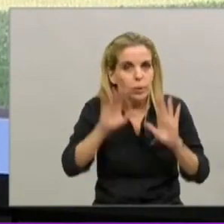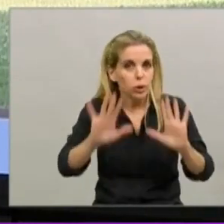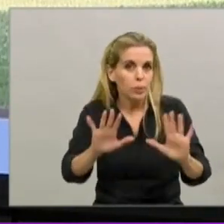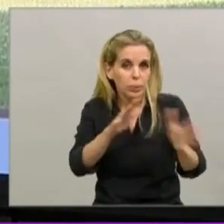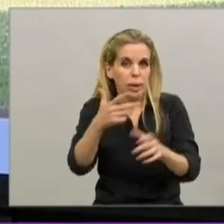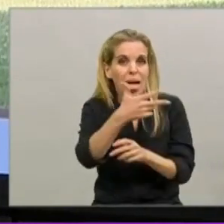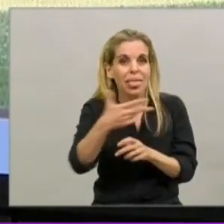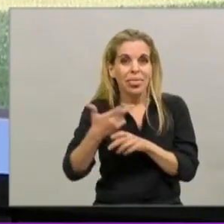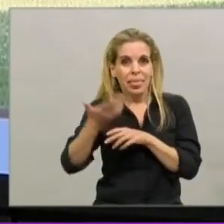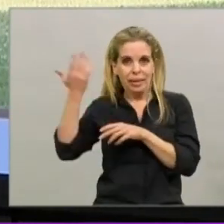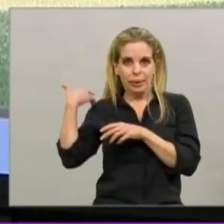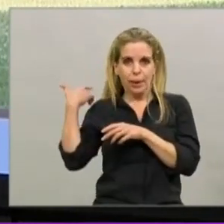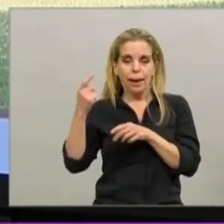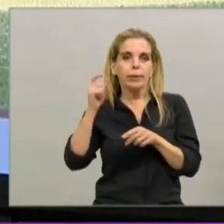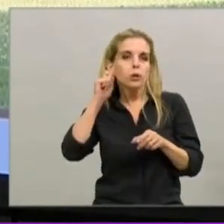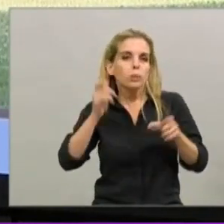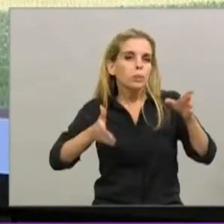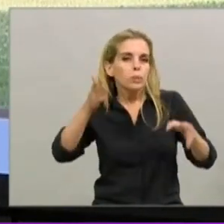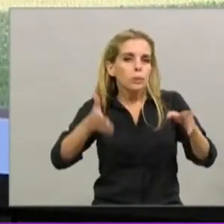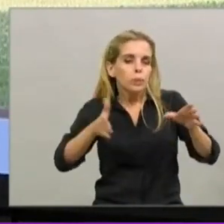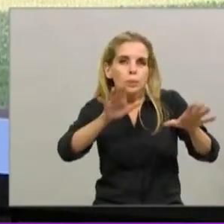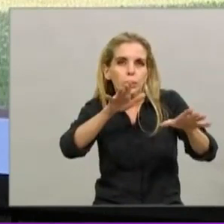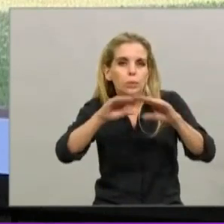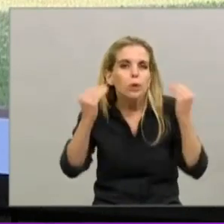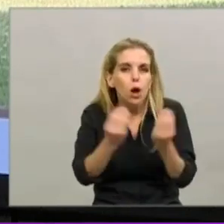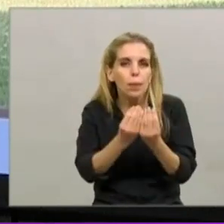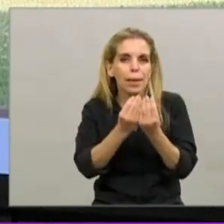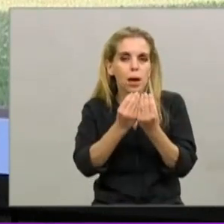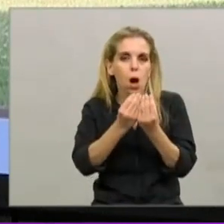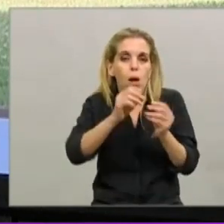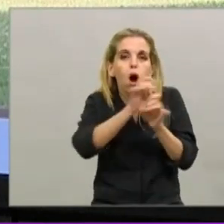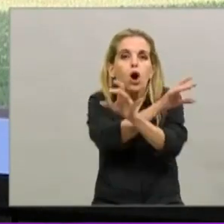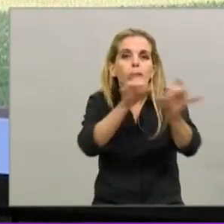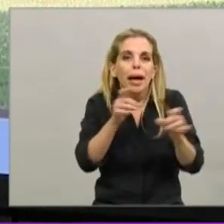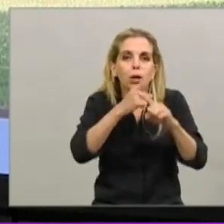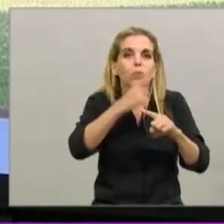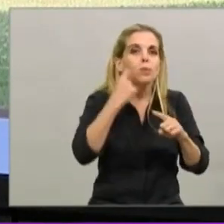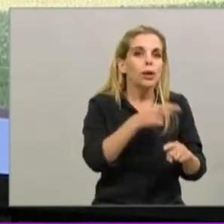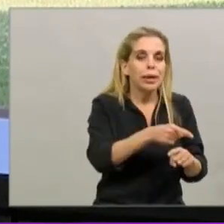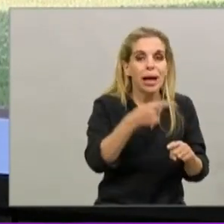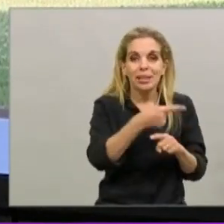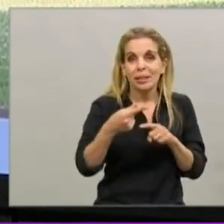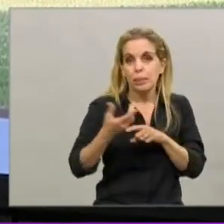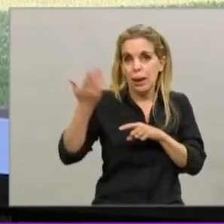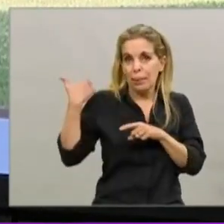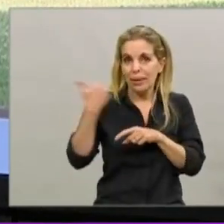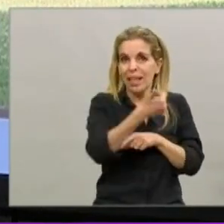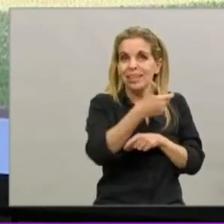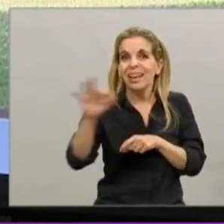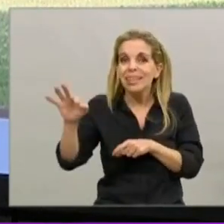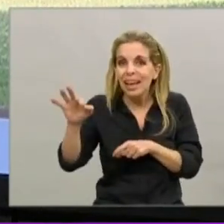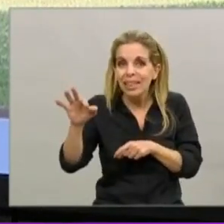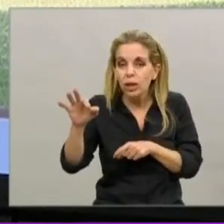estábamos en un promedio de 400 contagios nuevos por día. La semana pasada estábamos en 600,